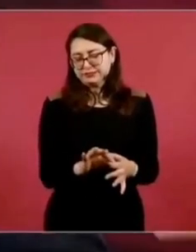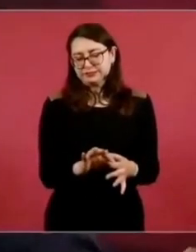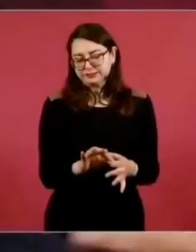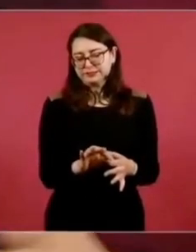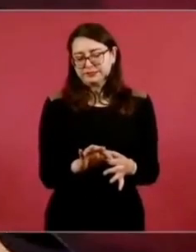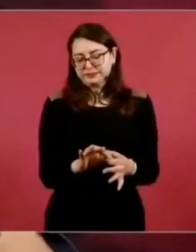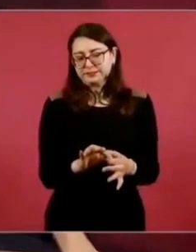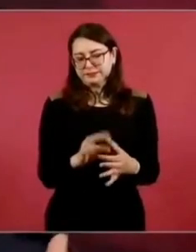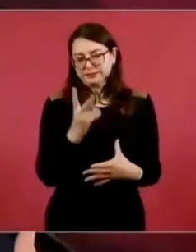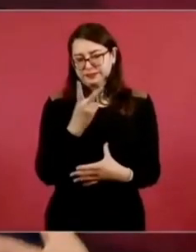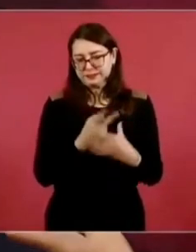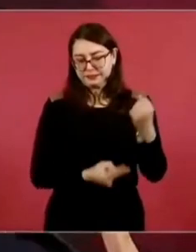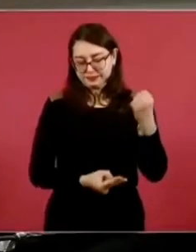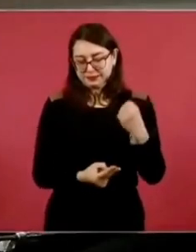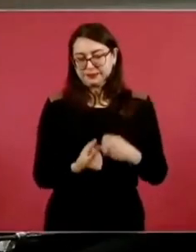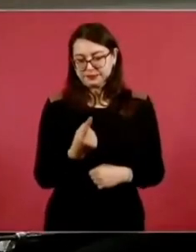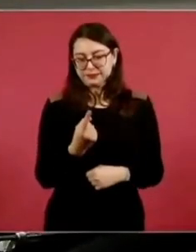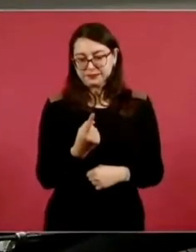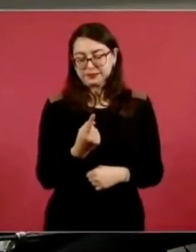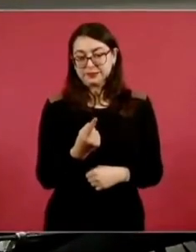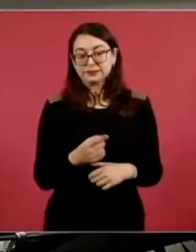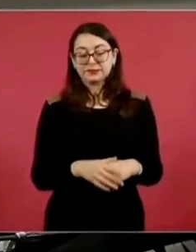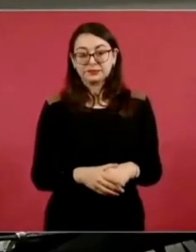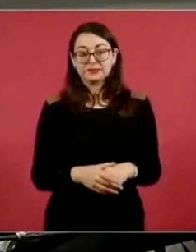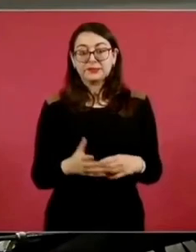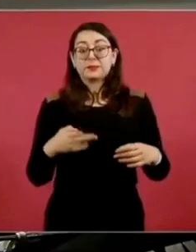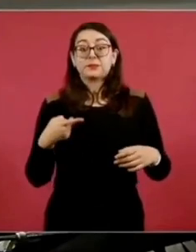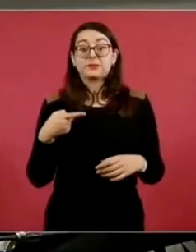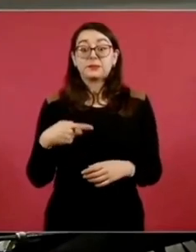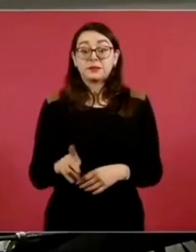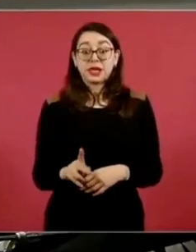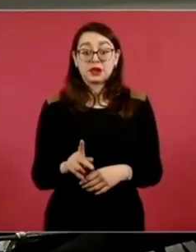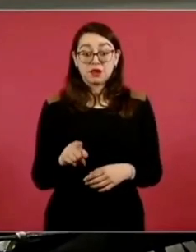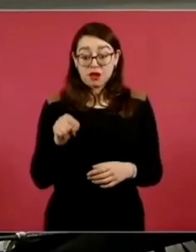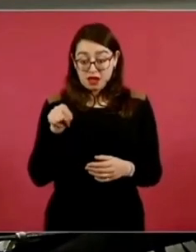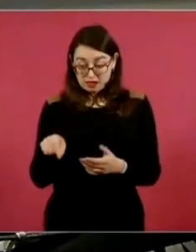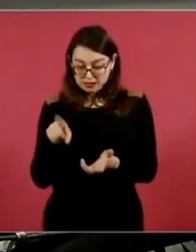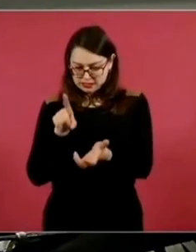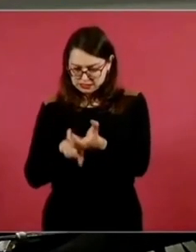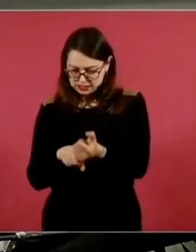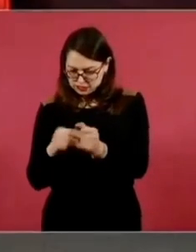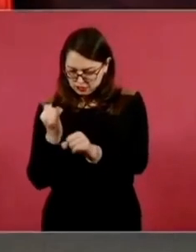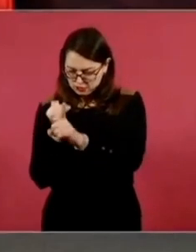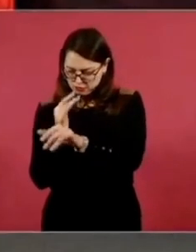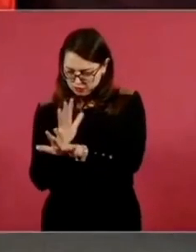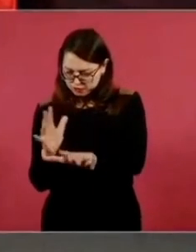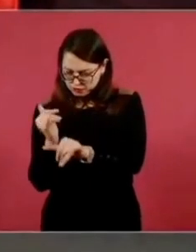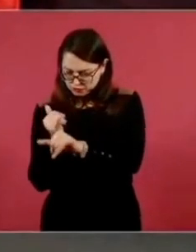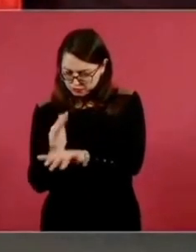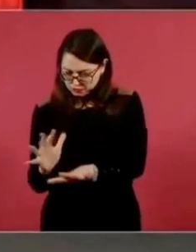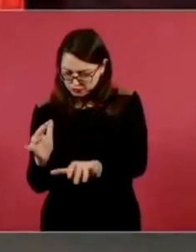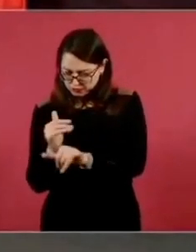muchas cosas del libro que es. Es muy bueno.